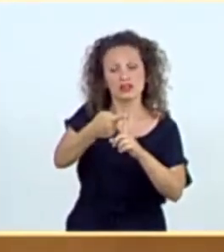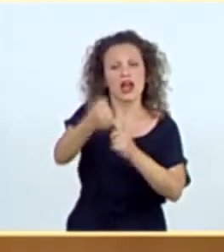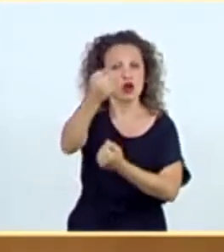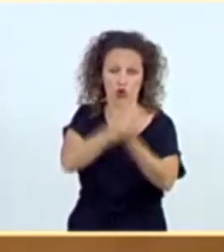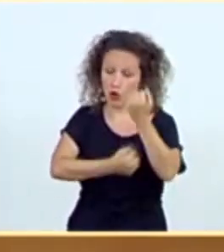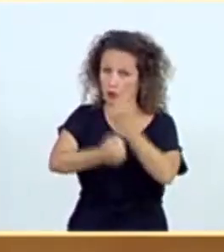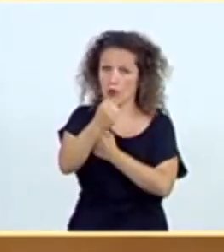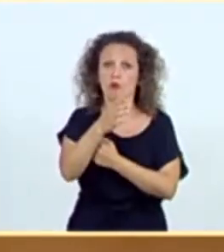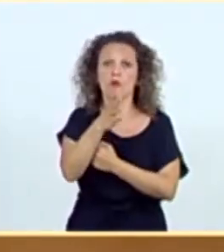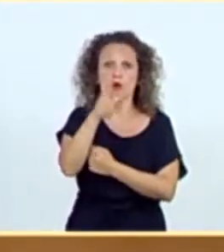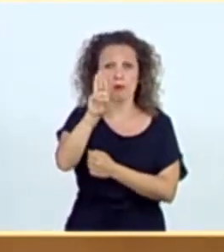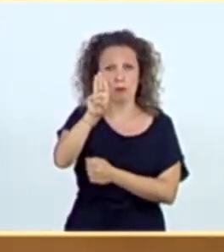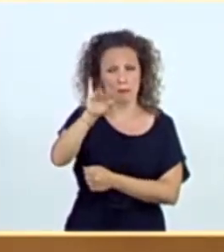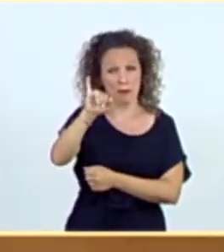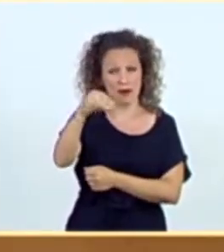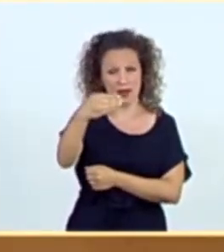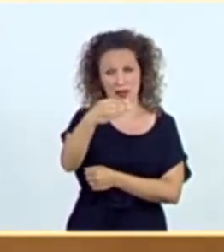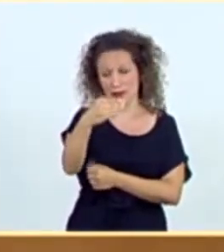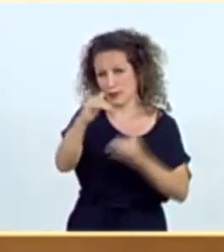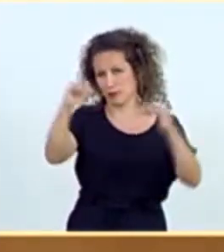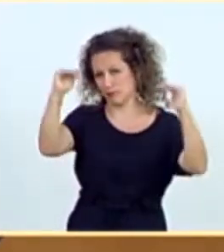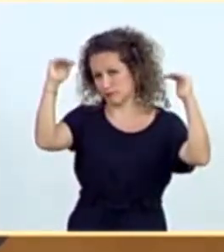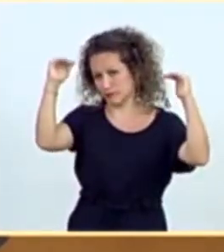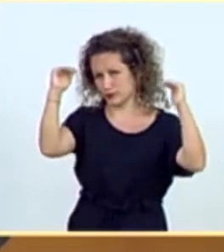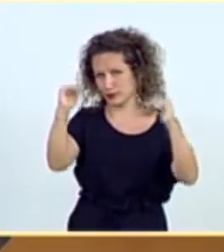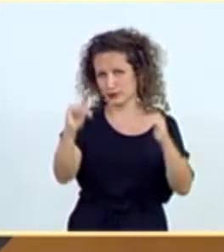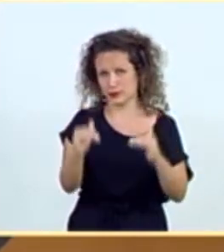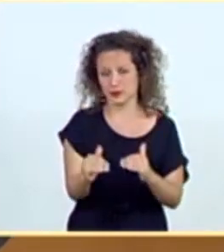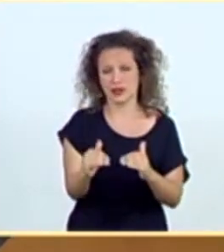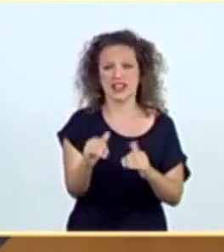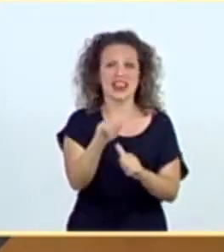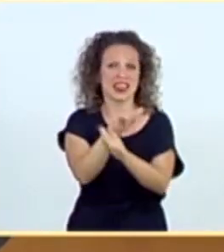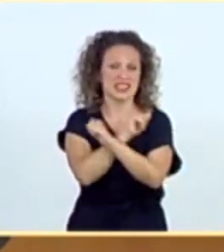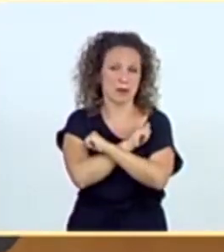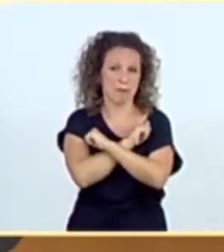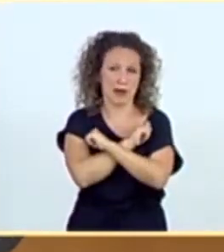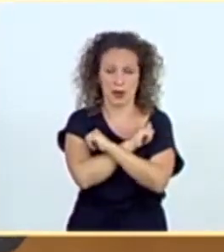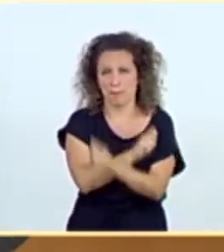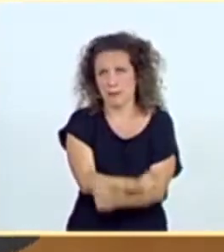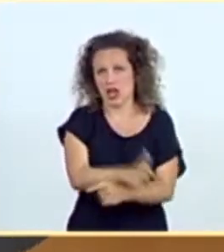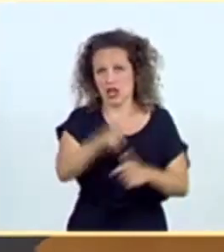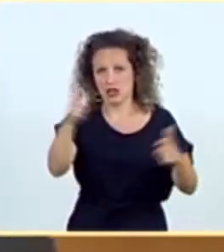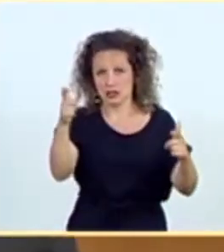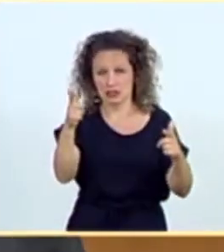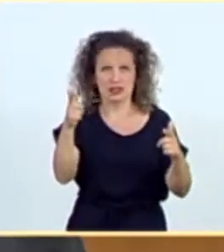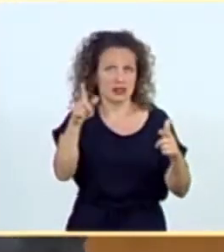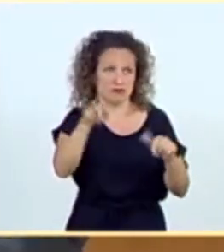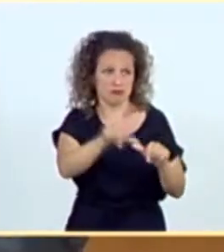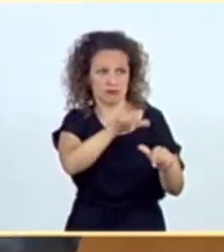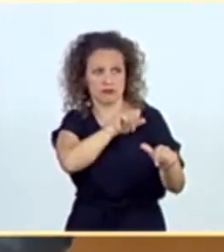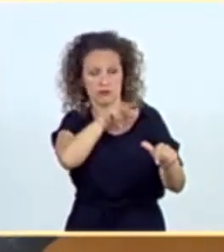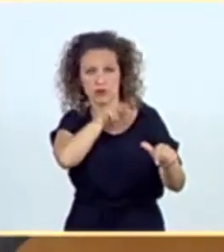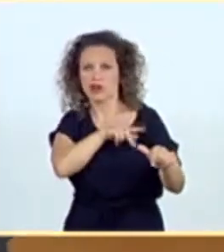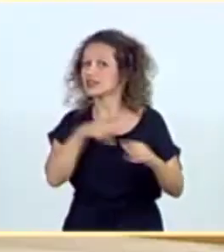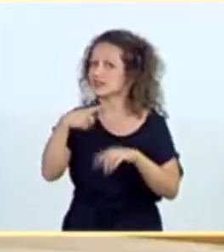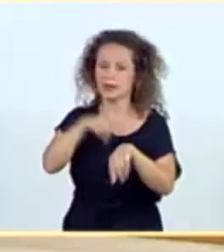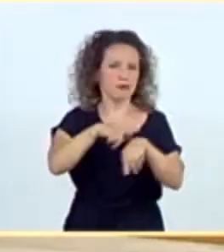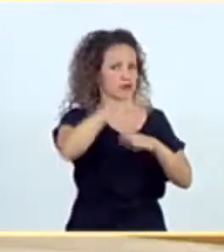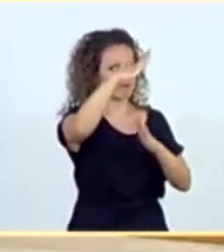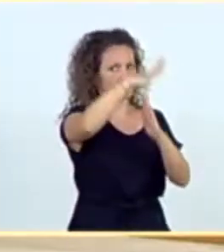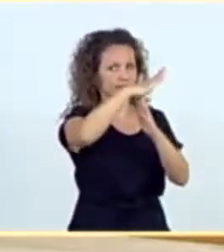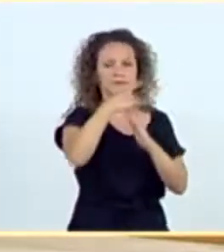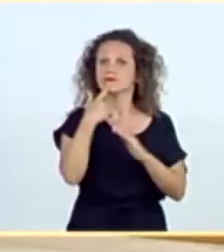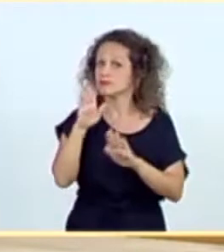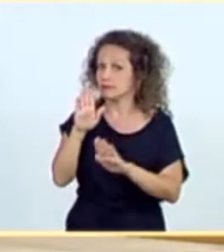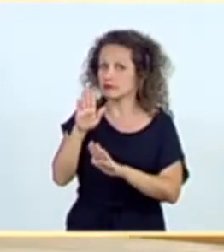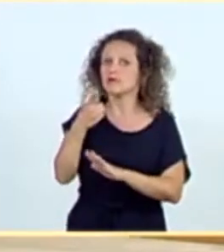caída del PIB y el mayor crecimiento del desempleo de toda la Unión Europea. Su tiempo ha terminado. Espero que nos